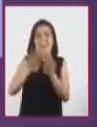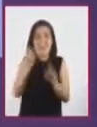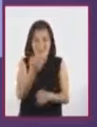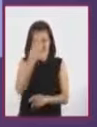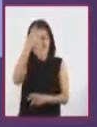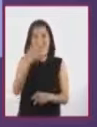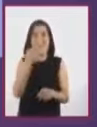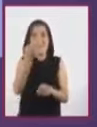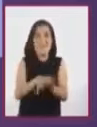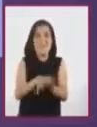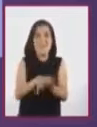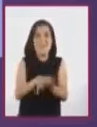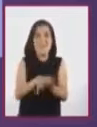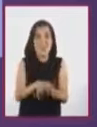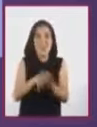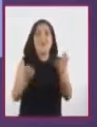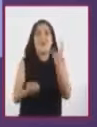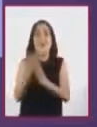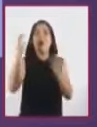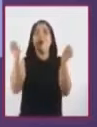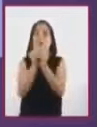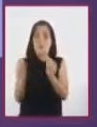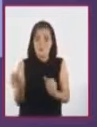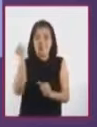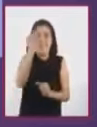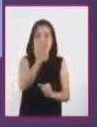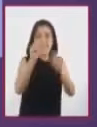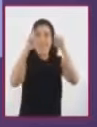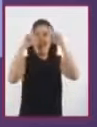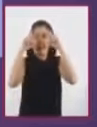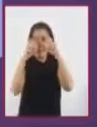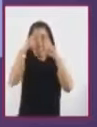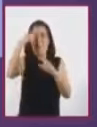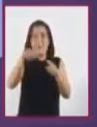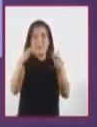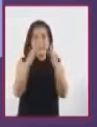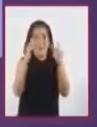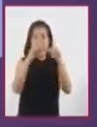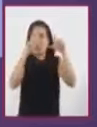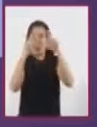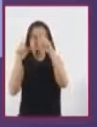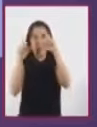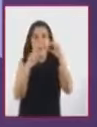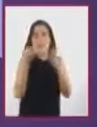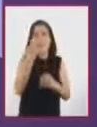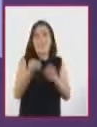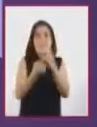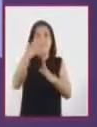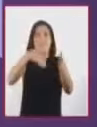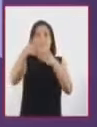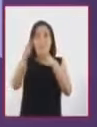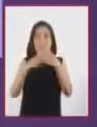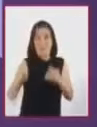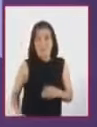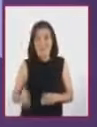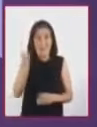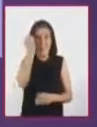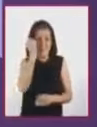para incluir en ellos una cámara fotográfica y más aplicaciones novedosas para esa época.